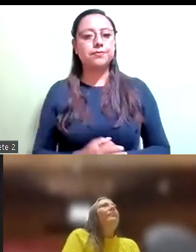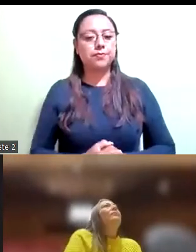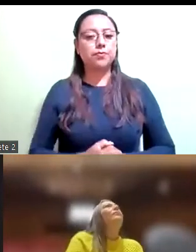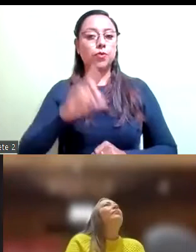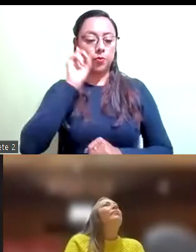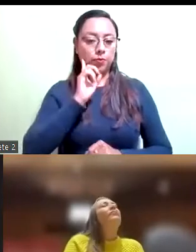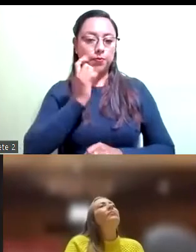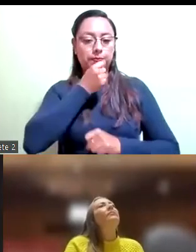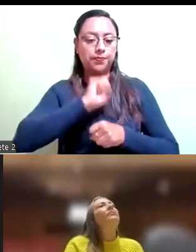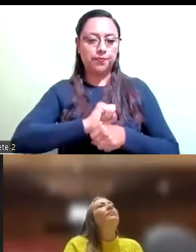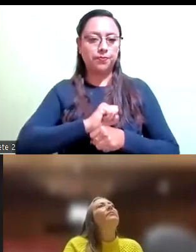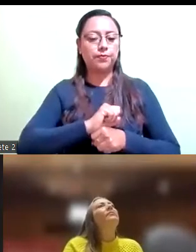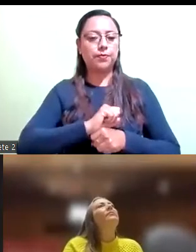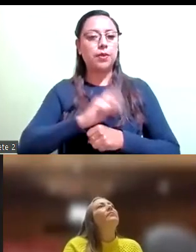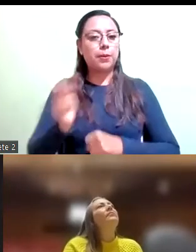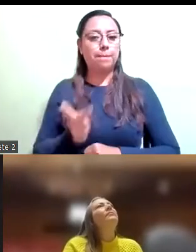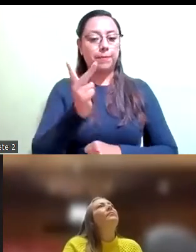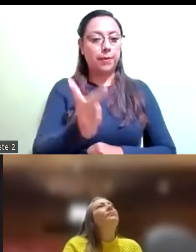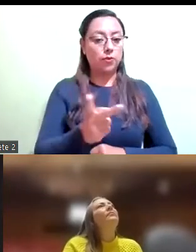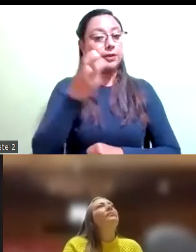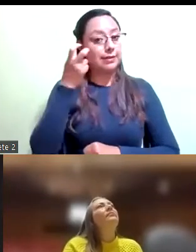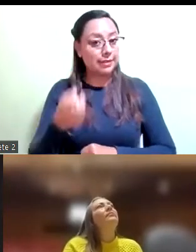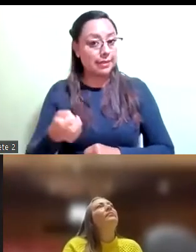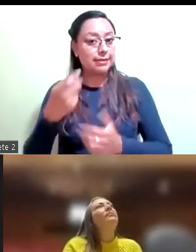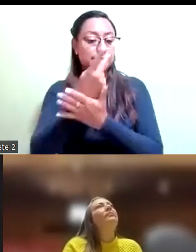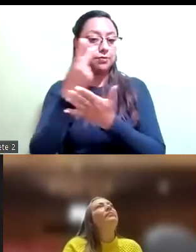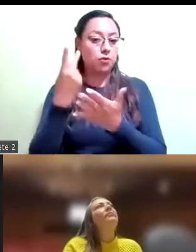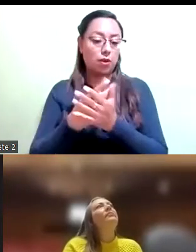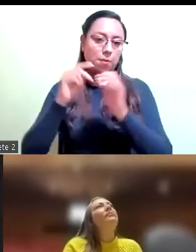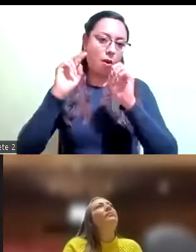secretaria preguntar si es de aprobarse el orden del día de esta sesión.